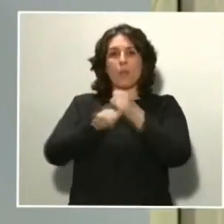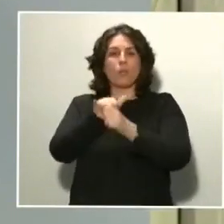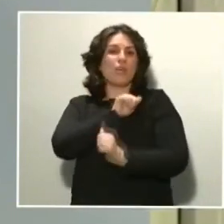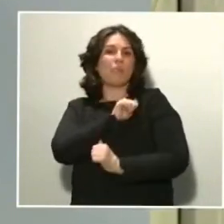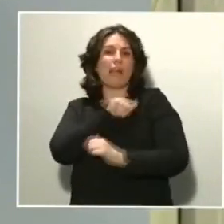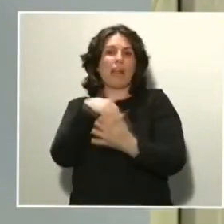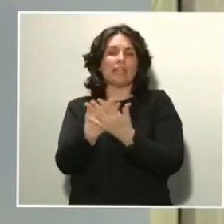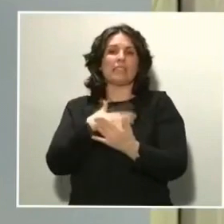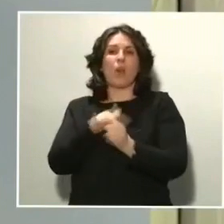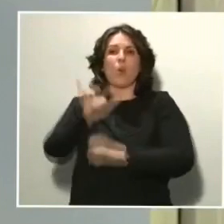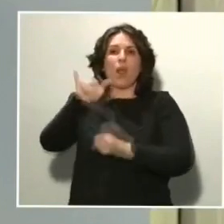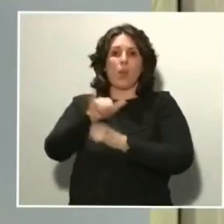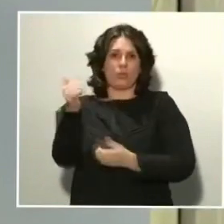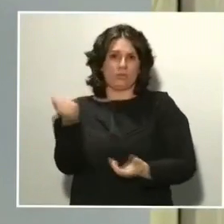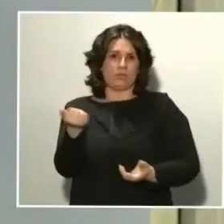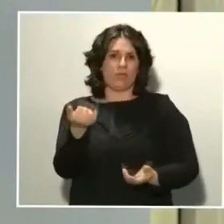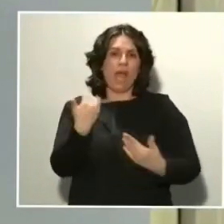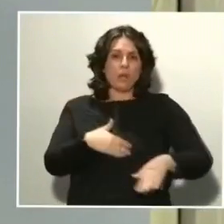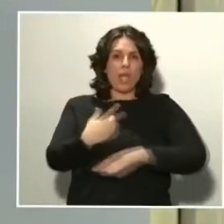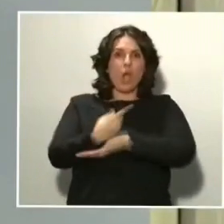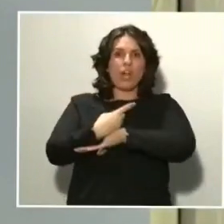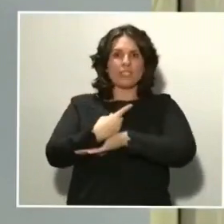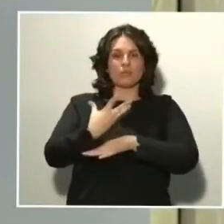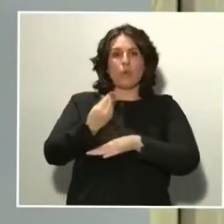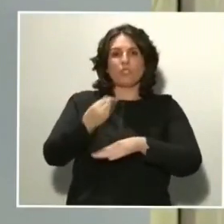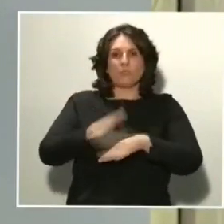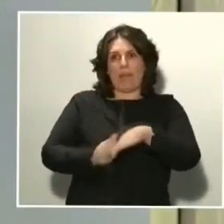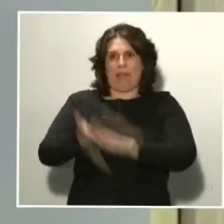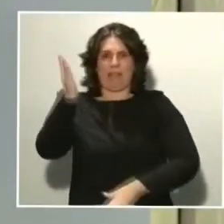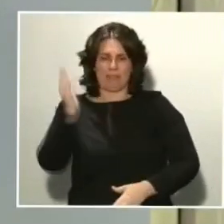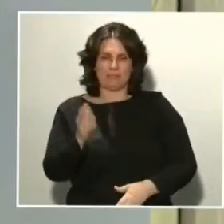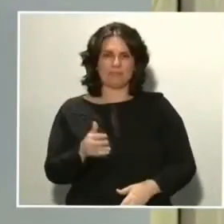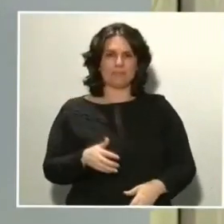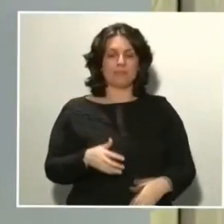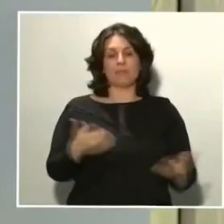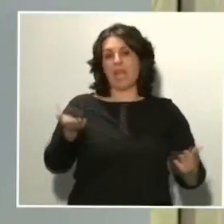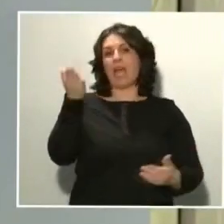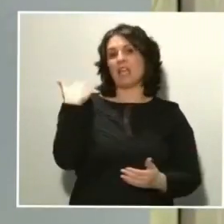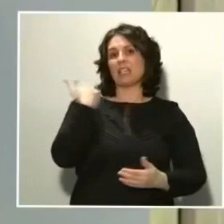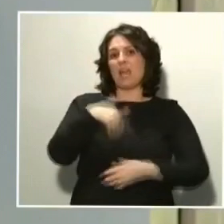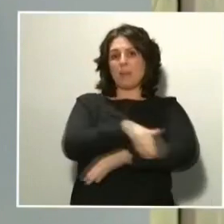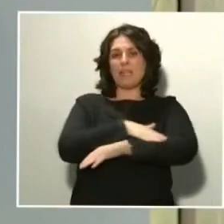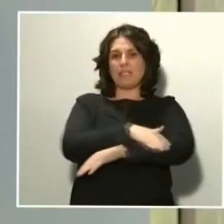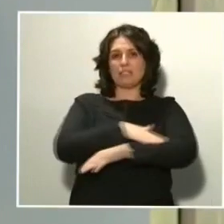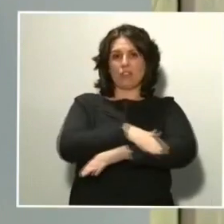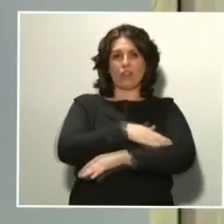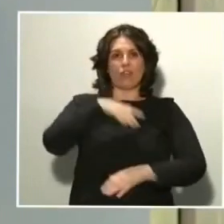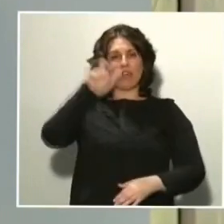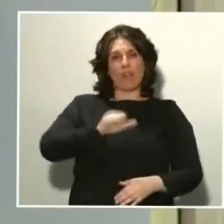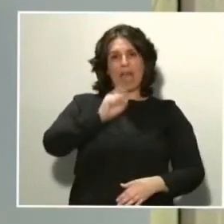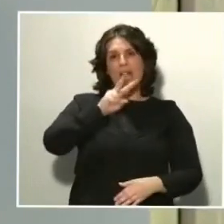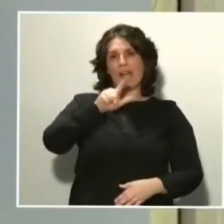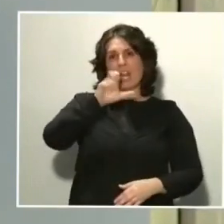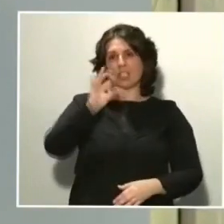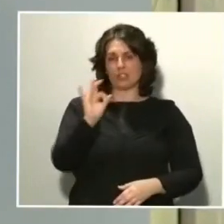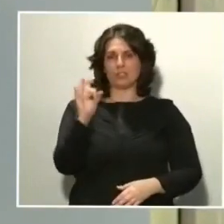queden muchas horas para el mismo. Ya lo anunció ayer el ministro José Luis Ábalos, se ha pedido la colaboración